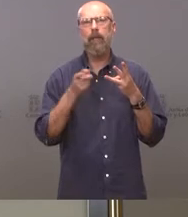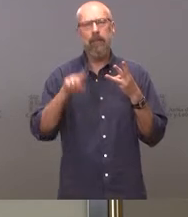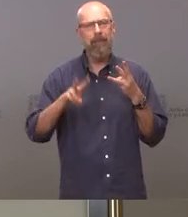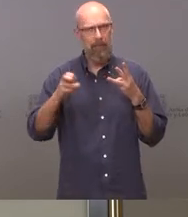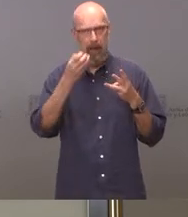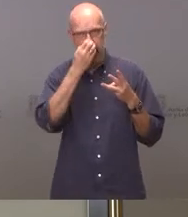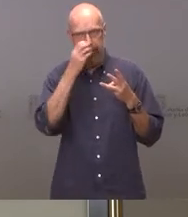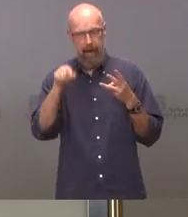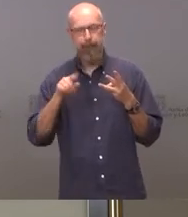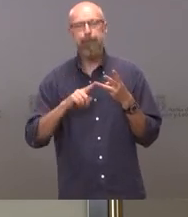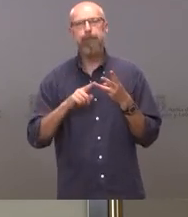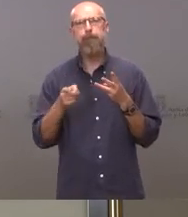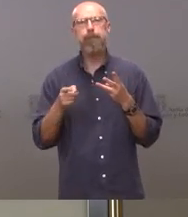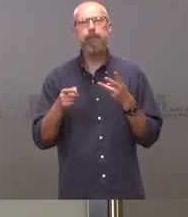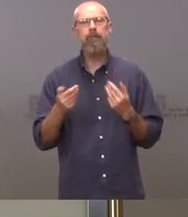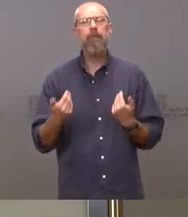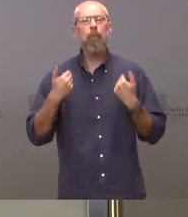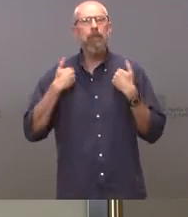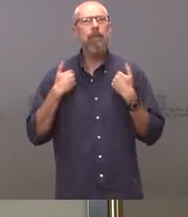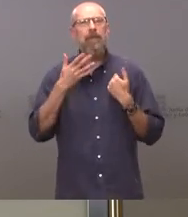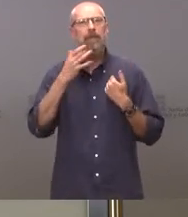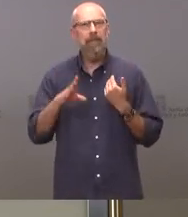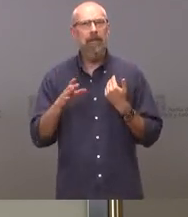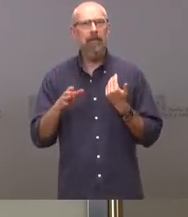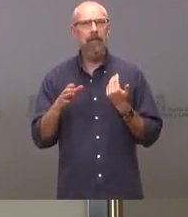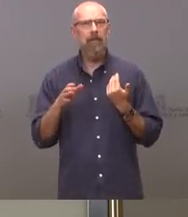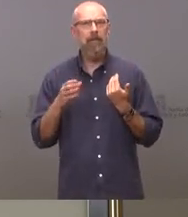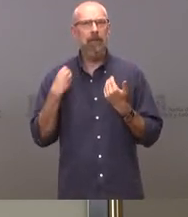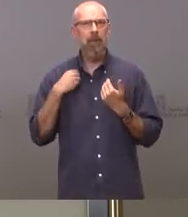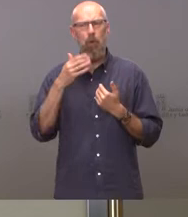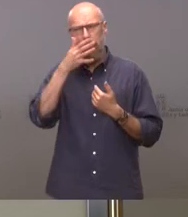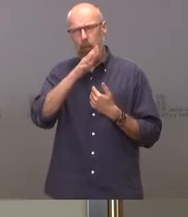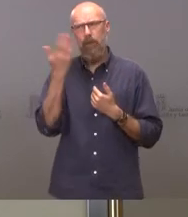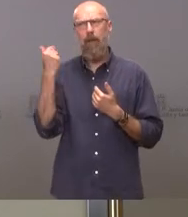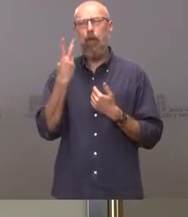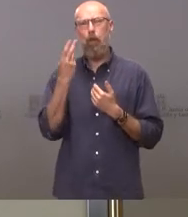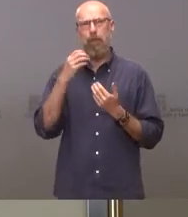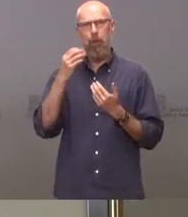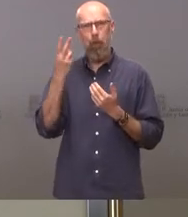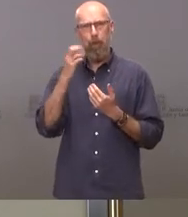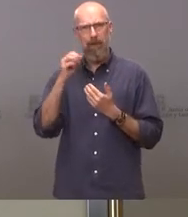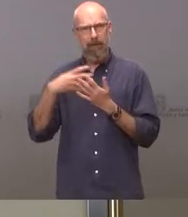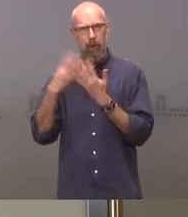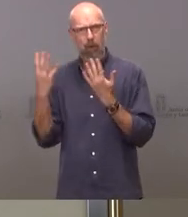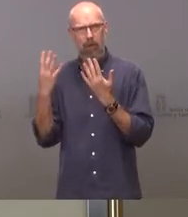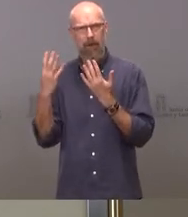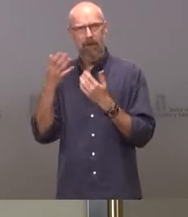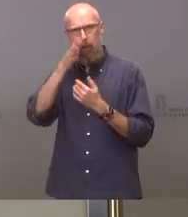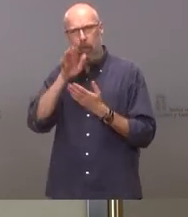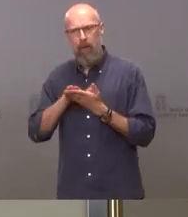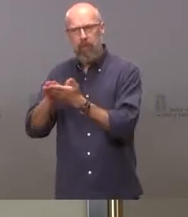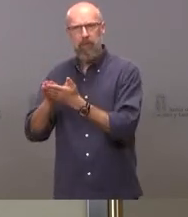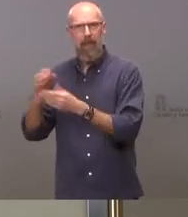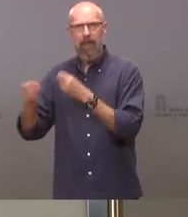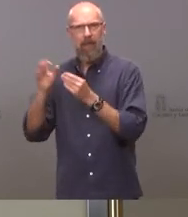del Campo quiénes eran los responsables que vieron la denuncia de 2019 en el SISNOT y que no actuaron no sé si se van a tomar